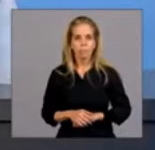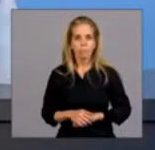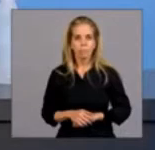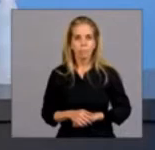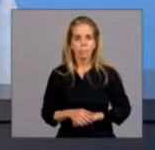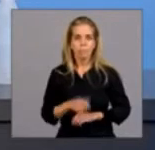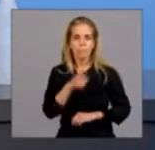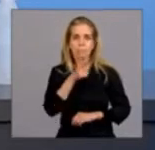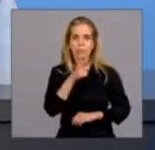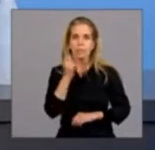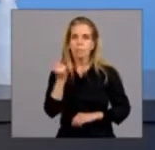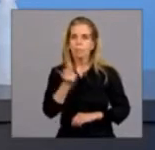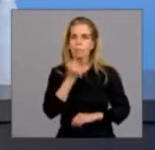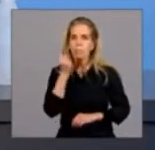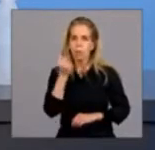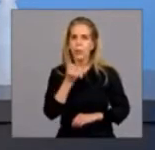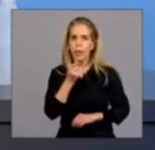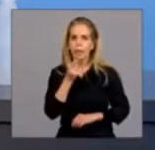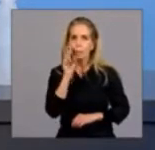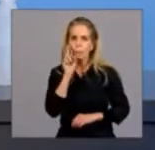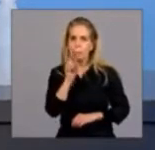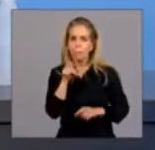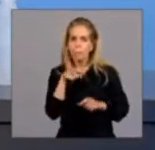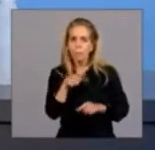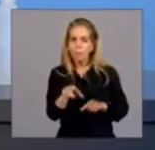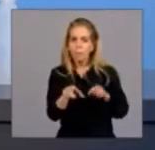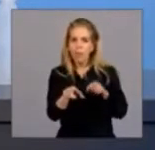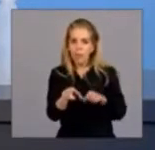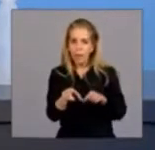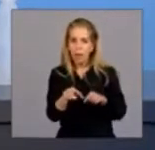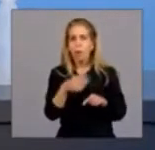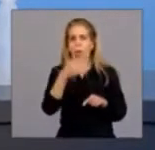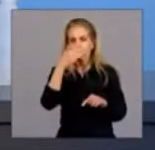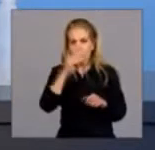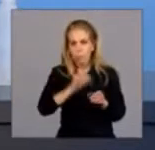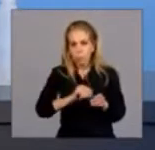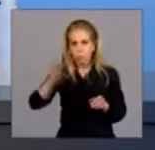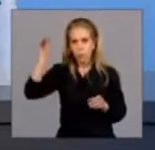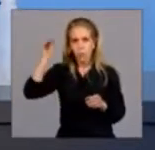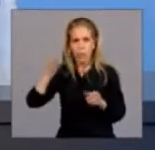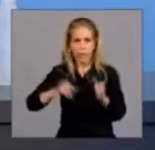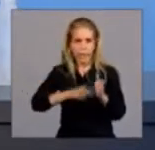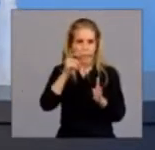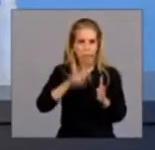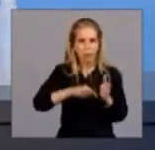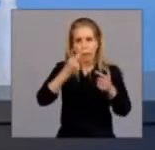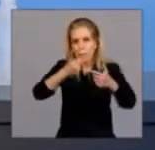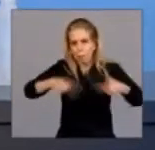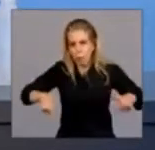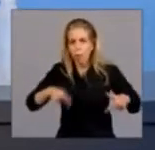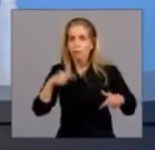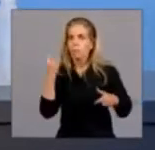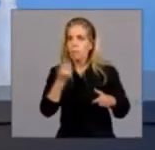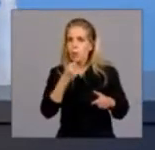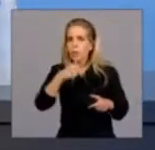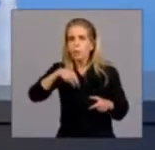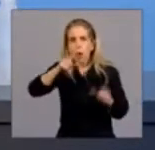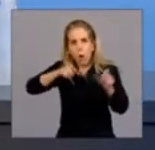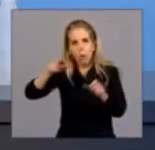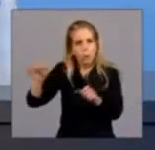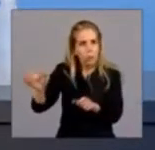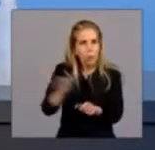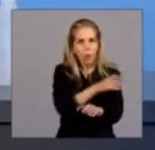A mí me parecía importante que ese video, que seguramente estará en las redes en un rato más, todos lo pudiéramos ver para que entendamos